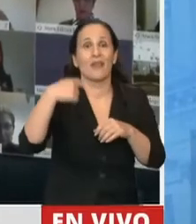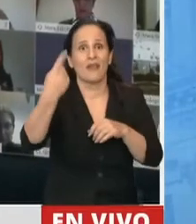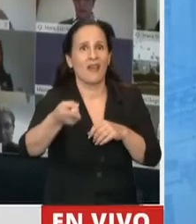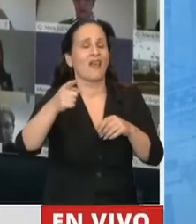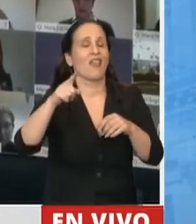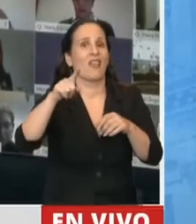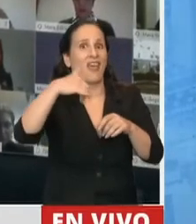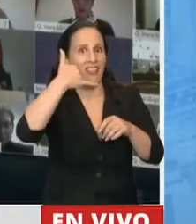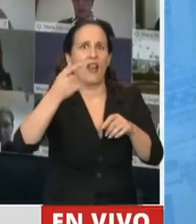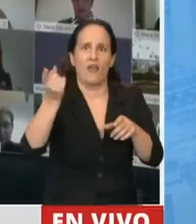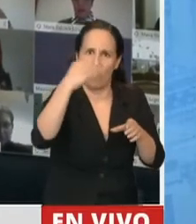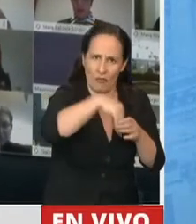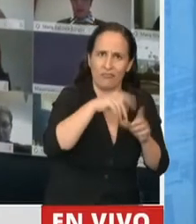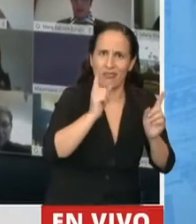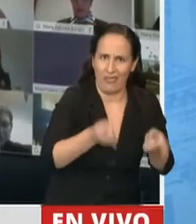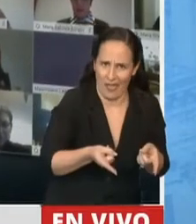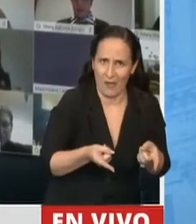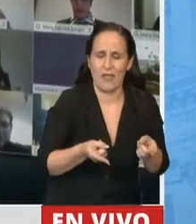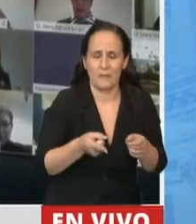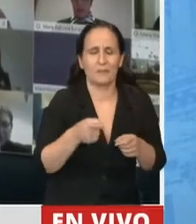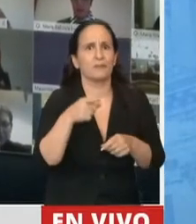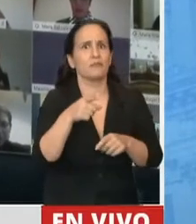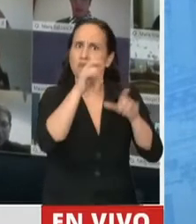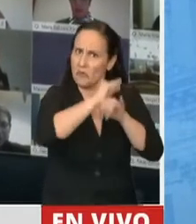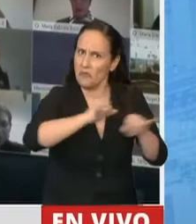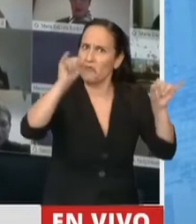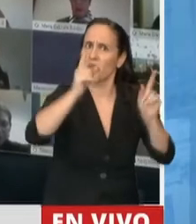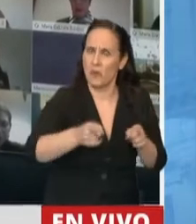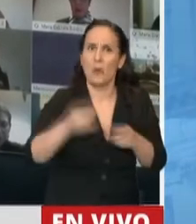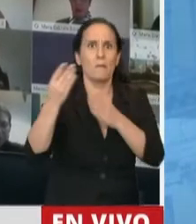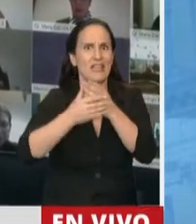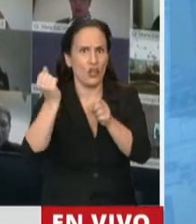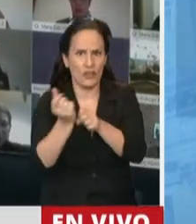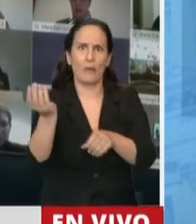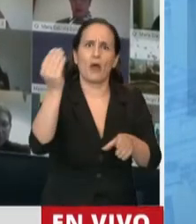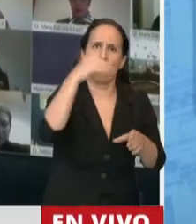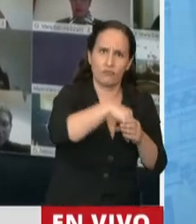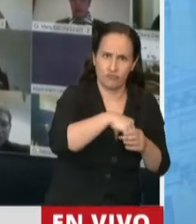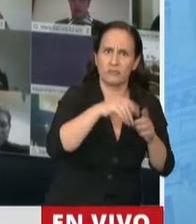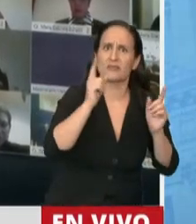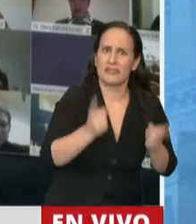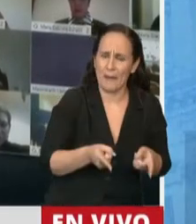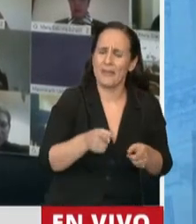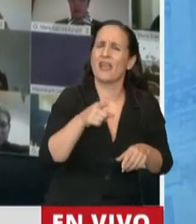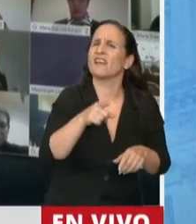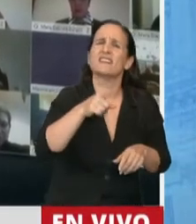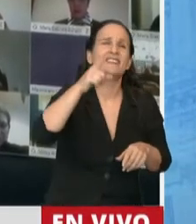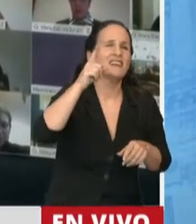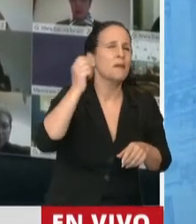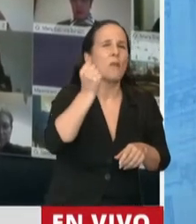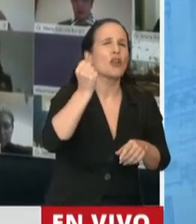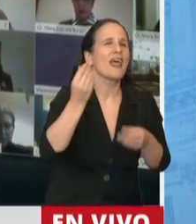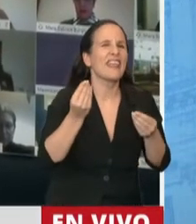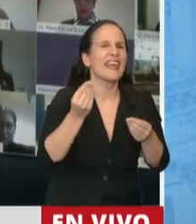En otra informativa que hicimos vino no solamente el Ministerio de Trabajo, sino hubo una participación muy importante del